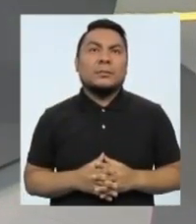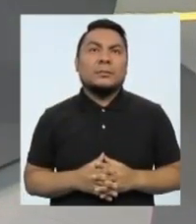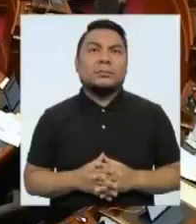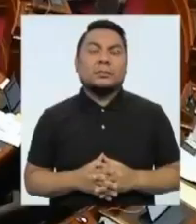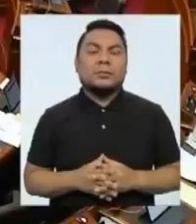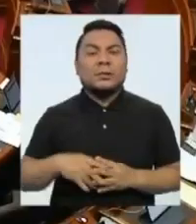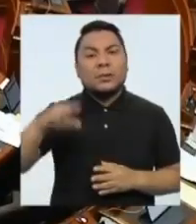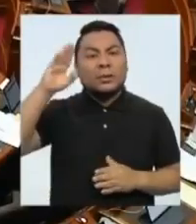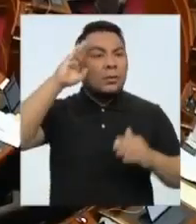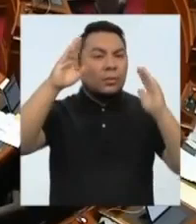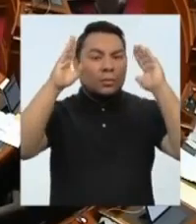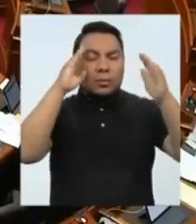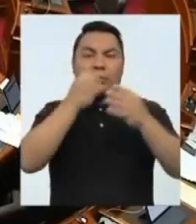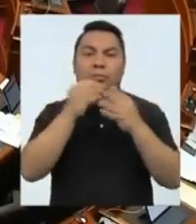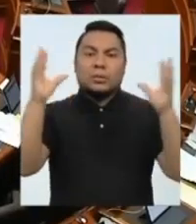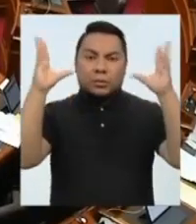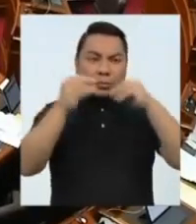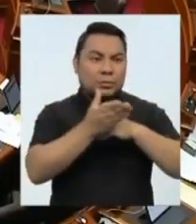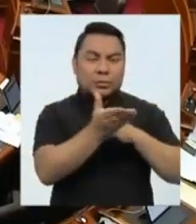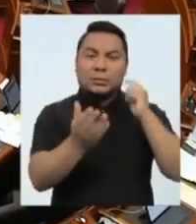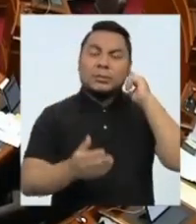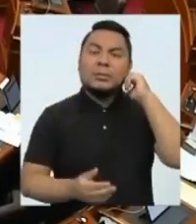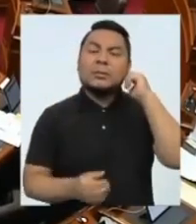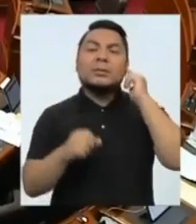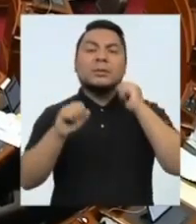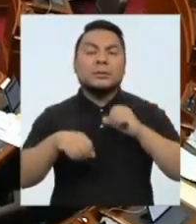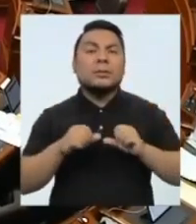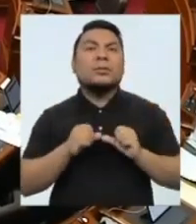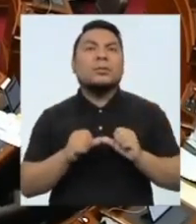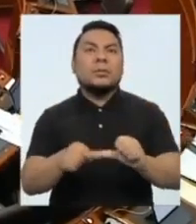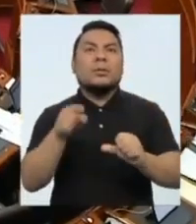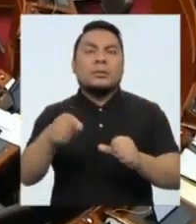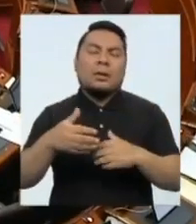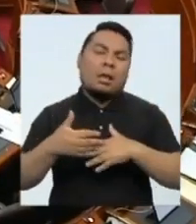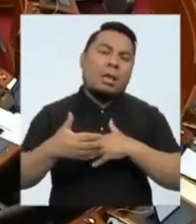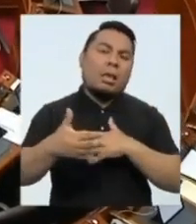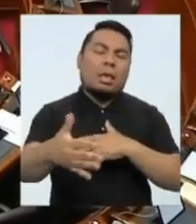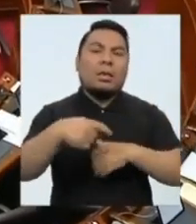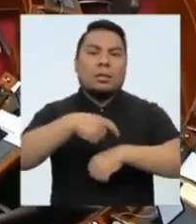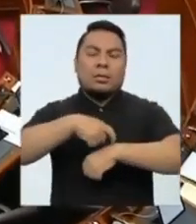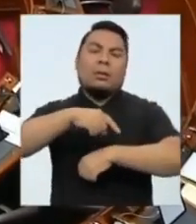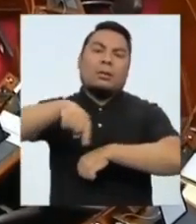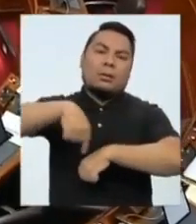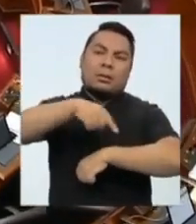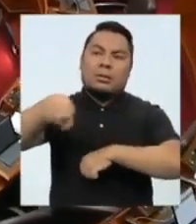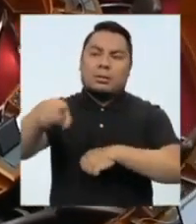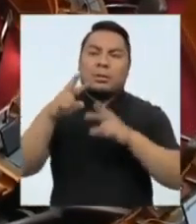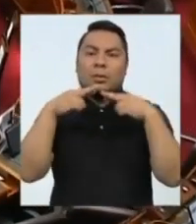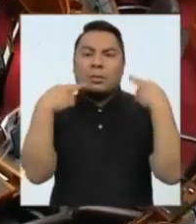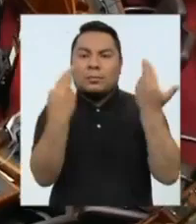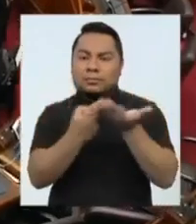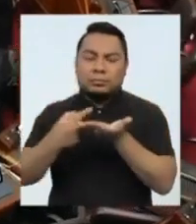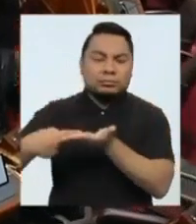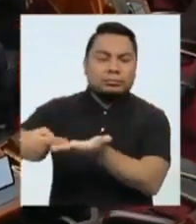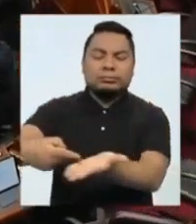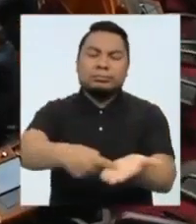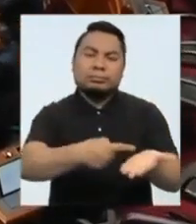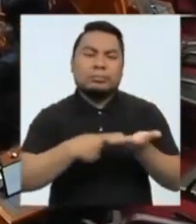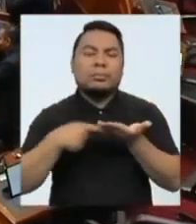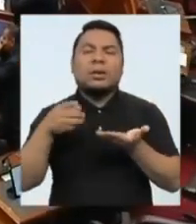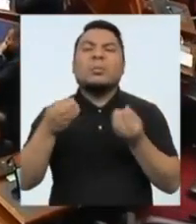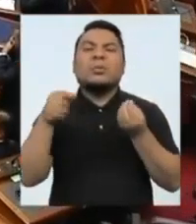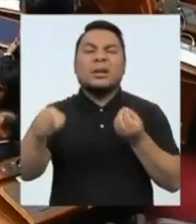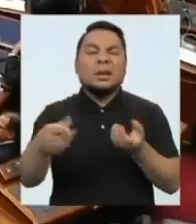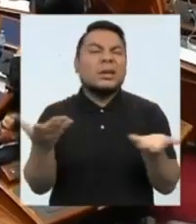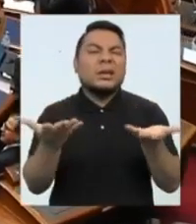¿Cómo estás, Paola? Enrique, muy buenas noches. Continúa esta larga jornada de debate respecto a lo que es el proyecto